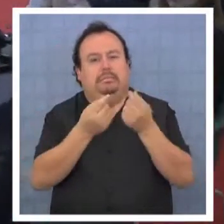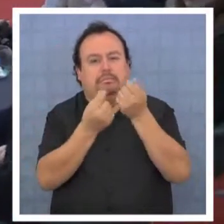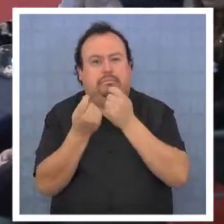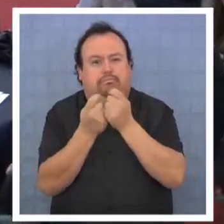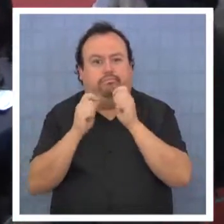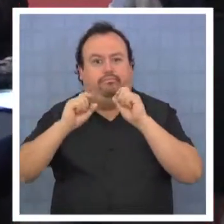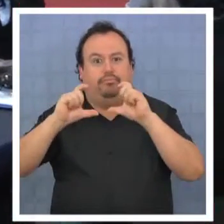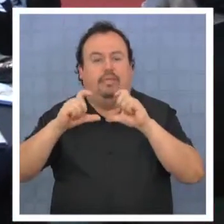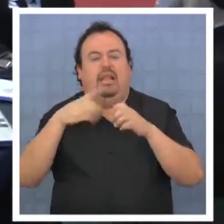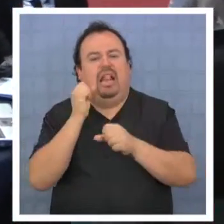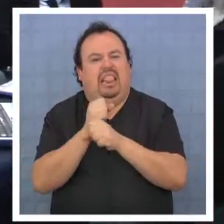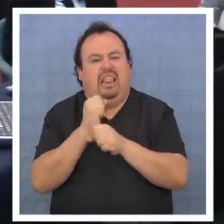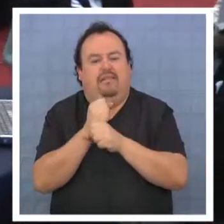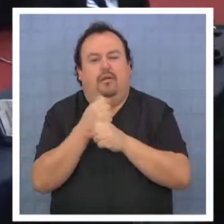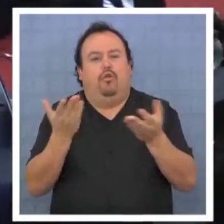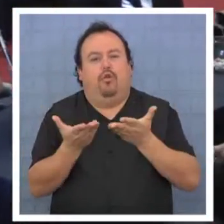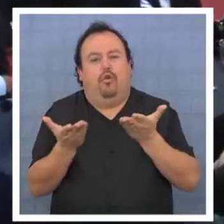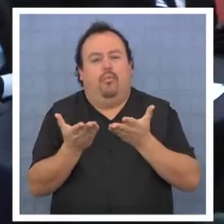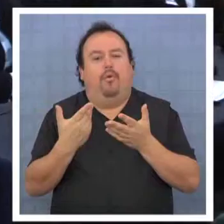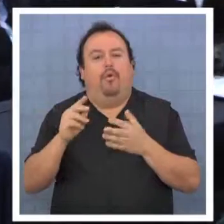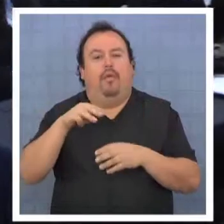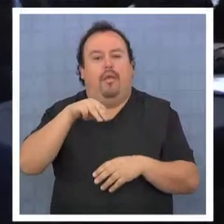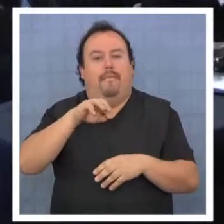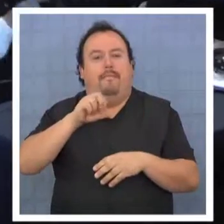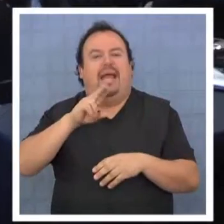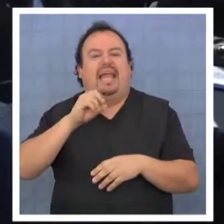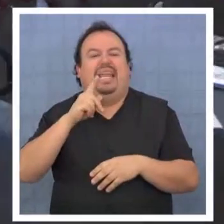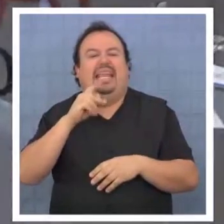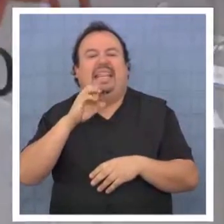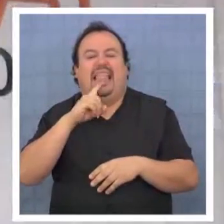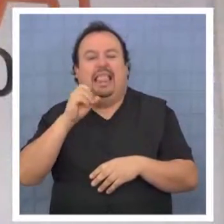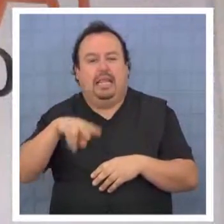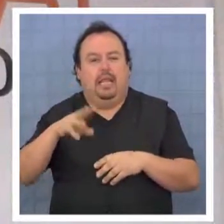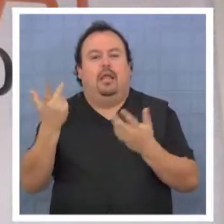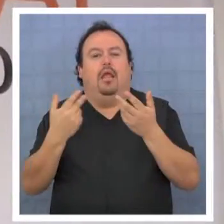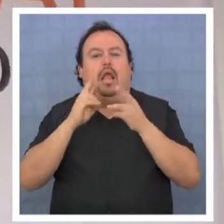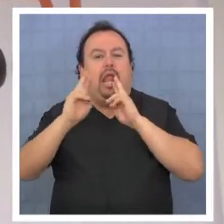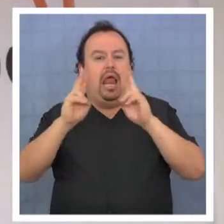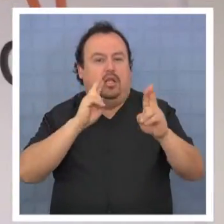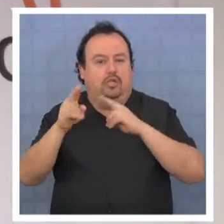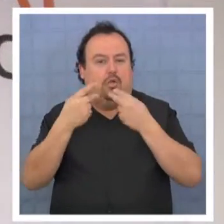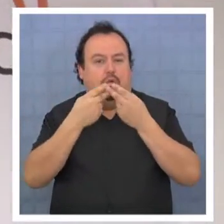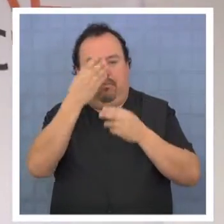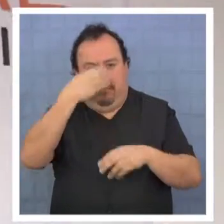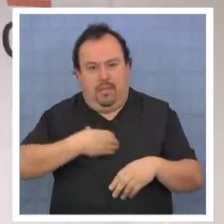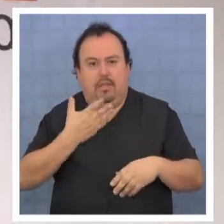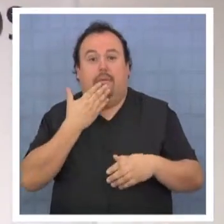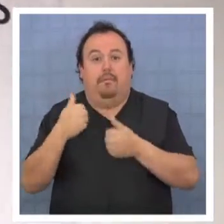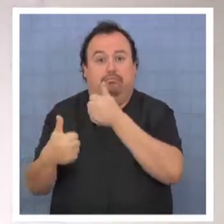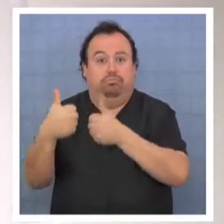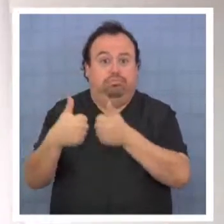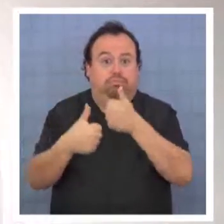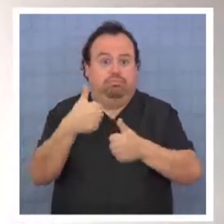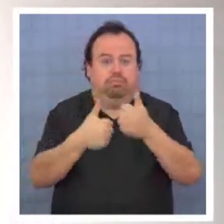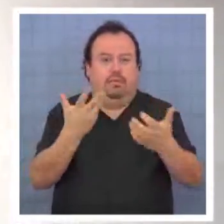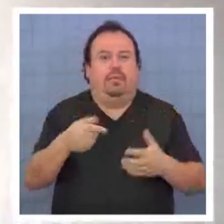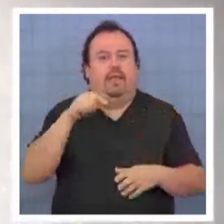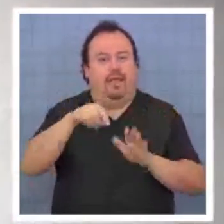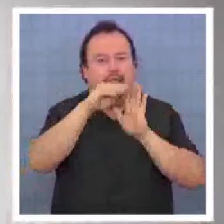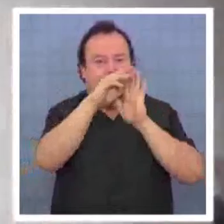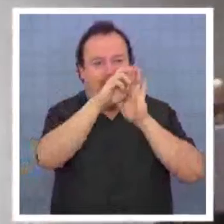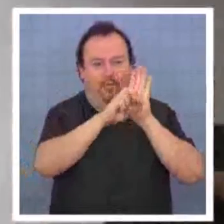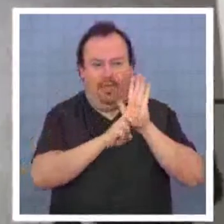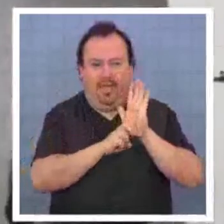altas utilidades, trabajando en aspectos como marketing, relaciones humanas y competitividad. Llevamos